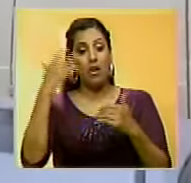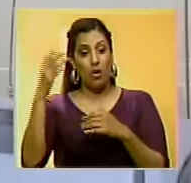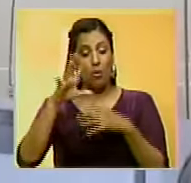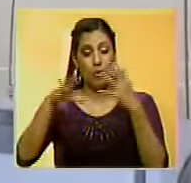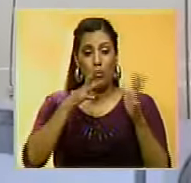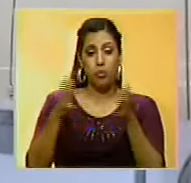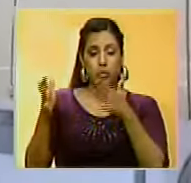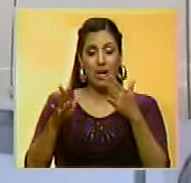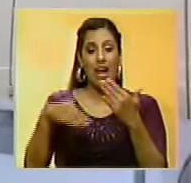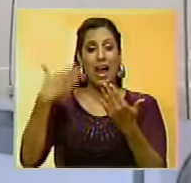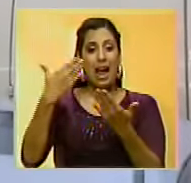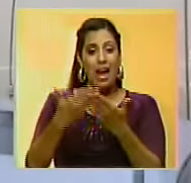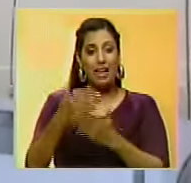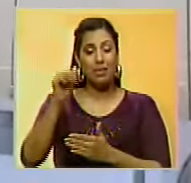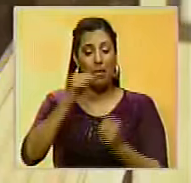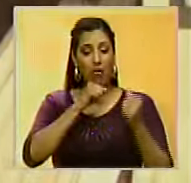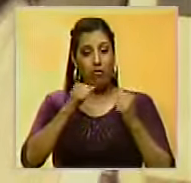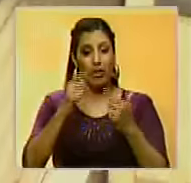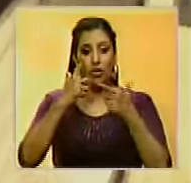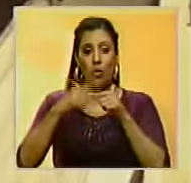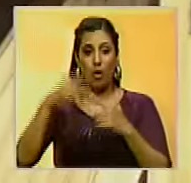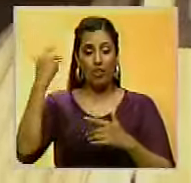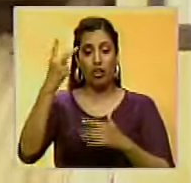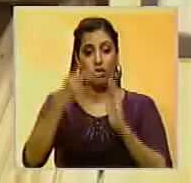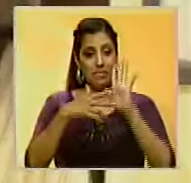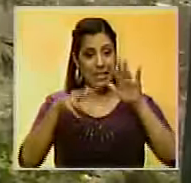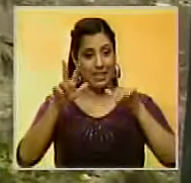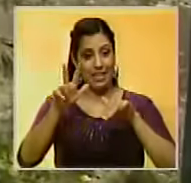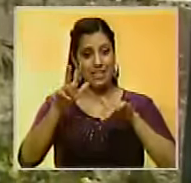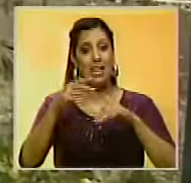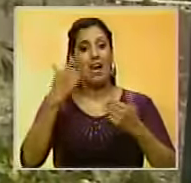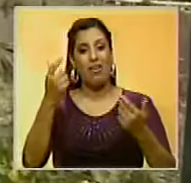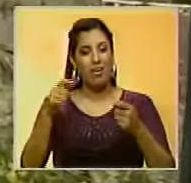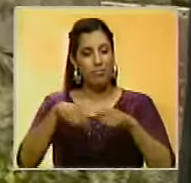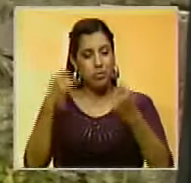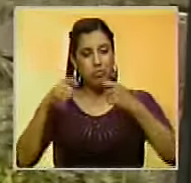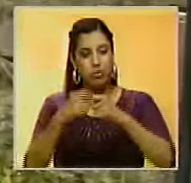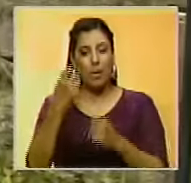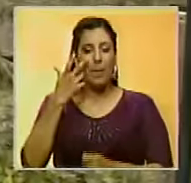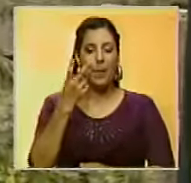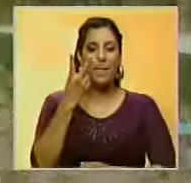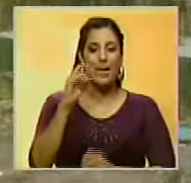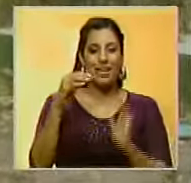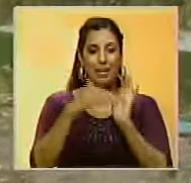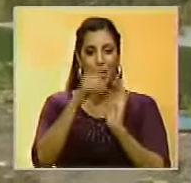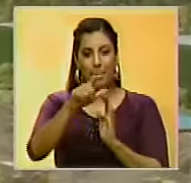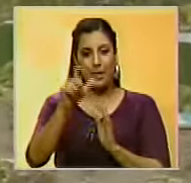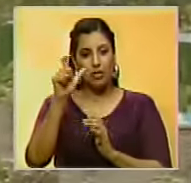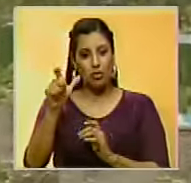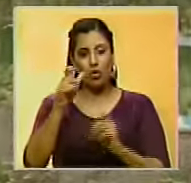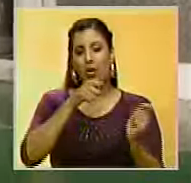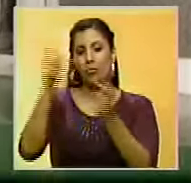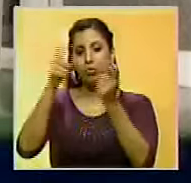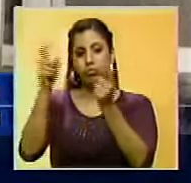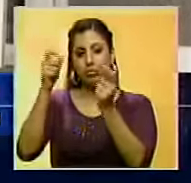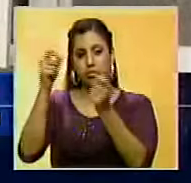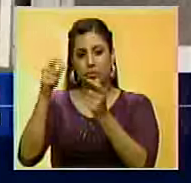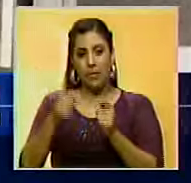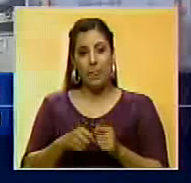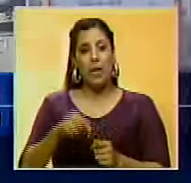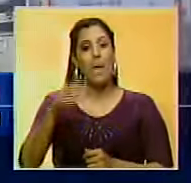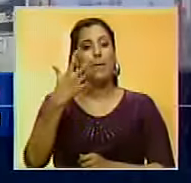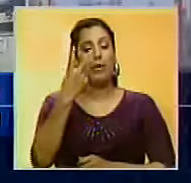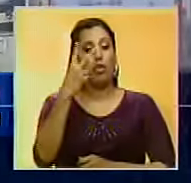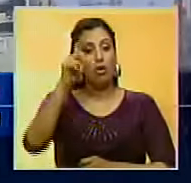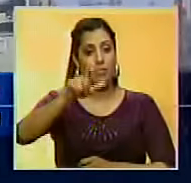fenómeno natural es el más fuerte en la zona desde el tifón del año 2013, lo que ha provocado que unos 20.000 habitantes se fueran evacuados. Al